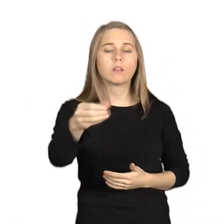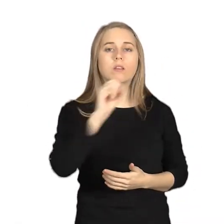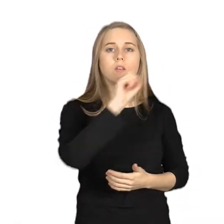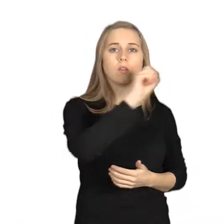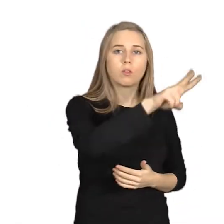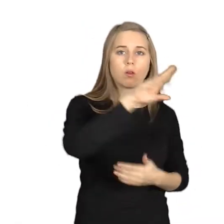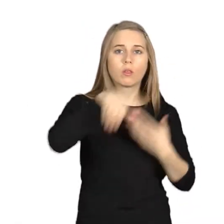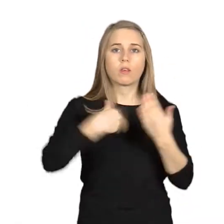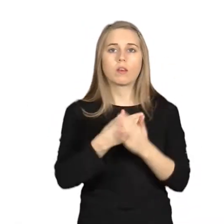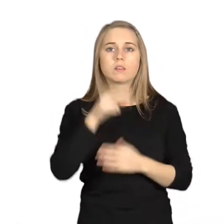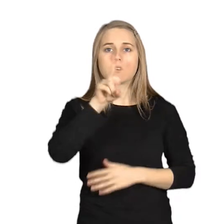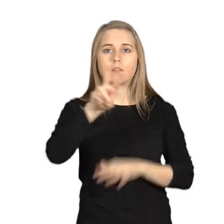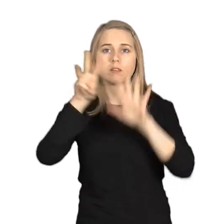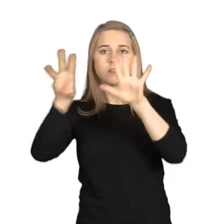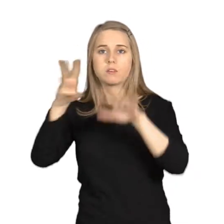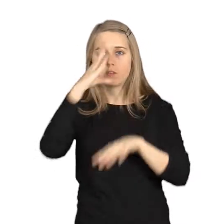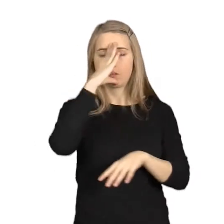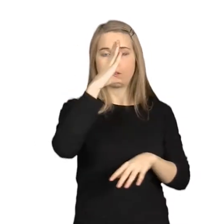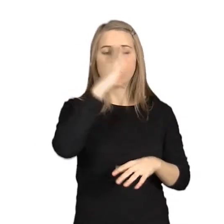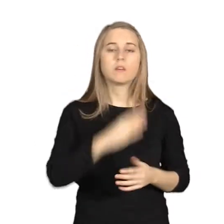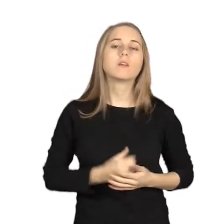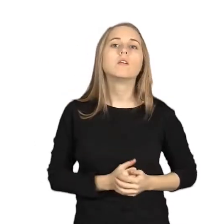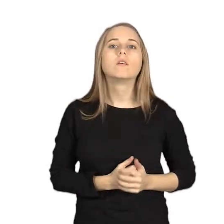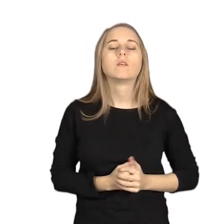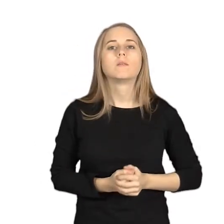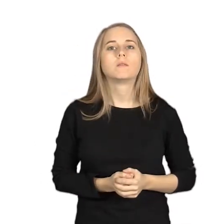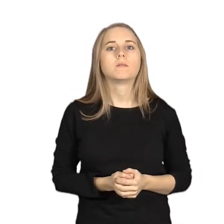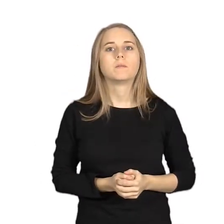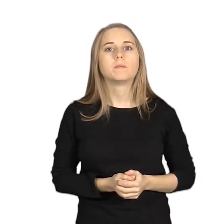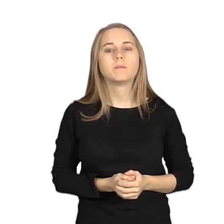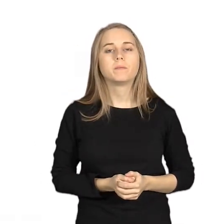¿Cuándo? Del 12 al 28 de febrero.